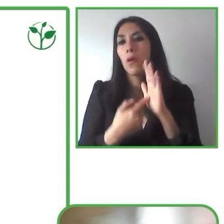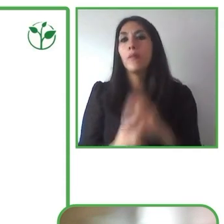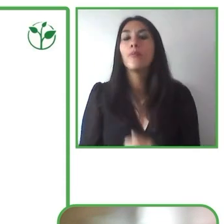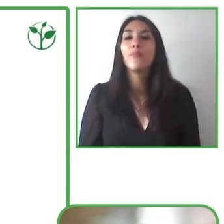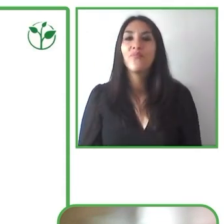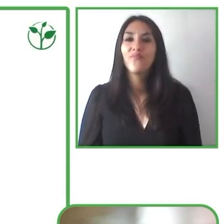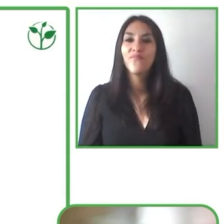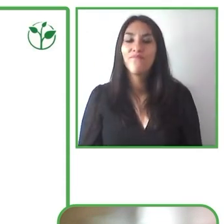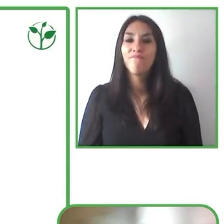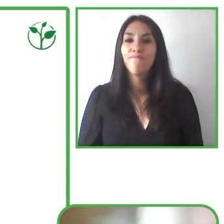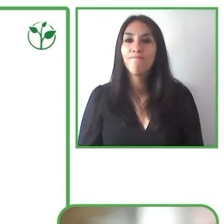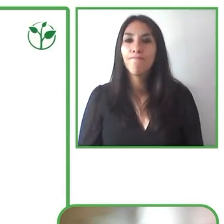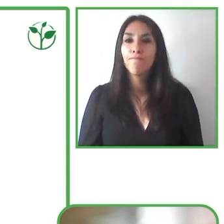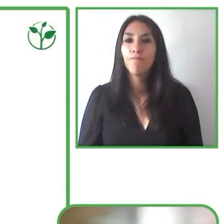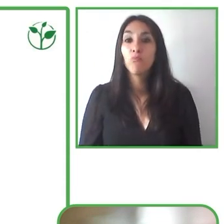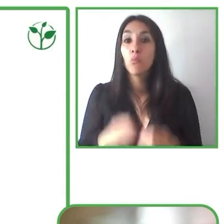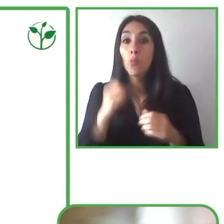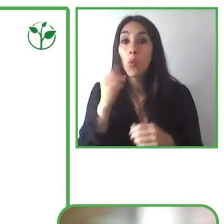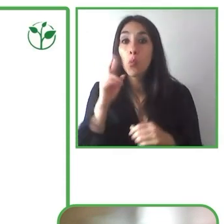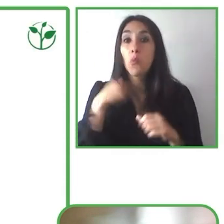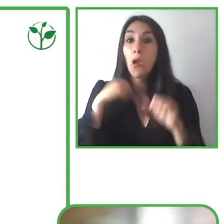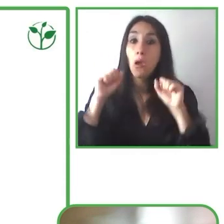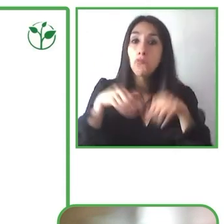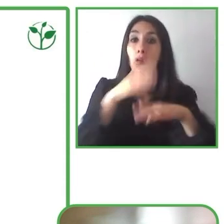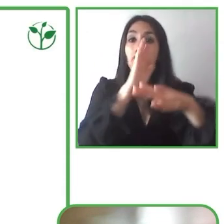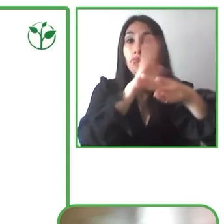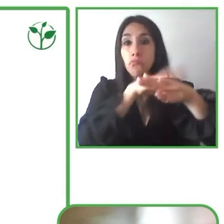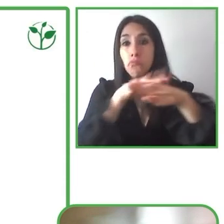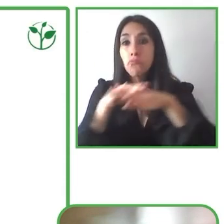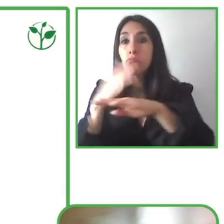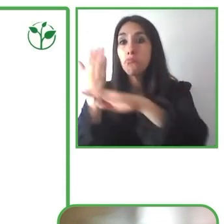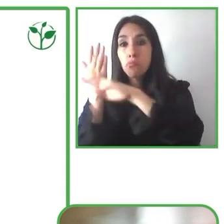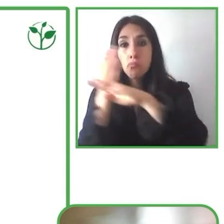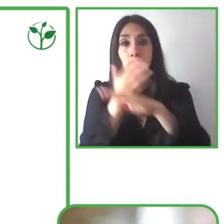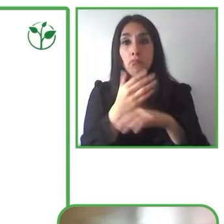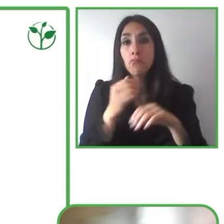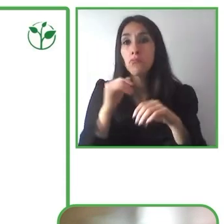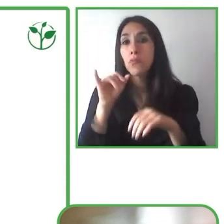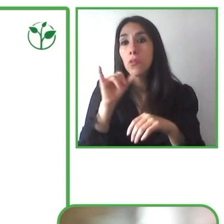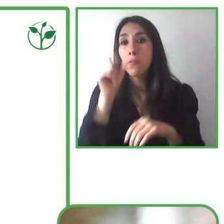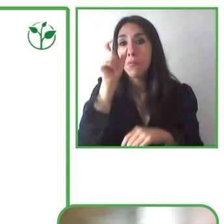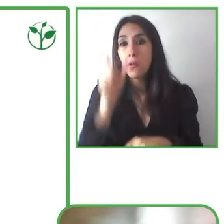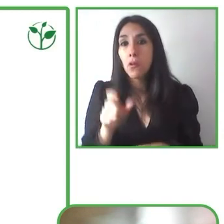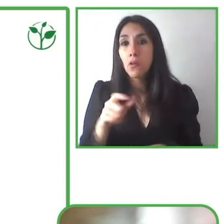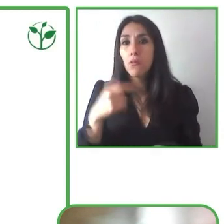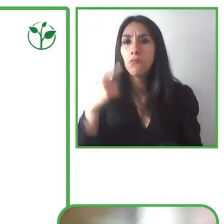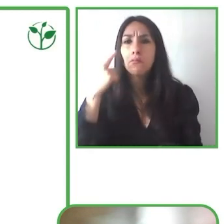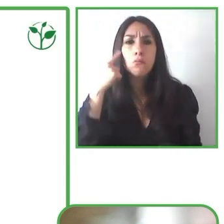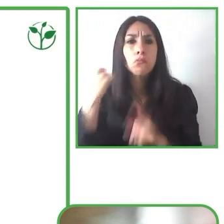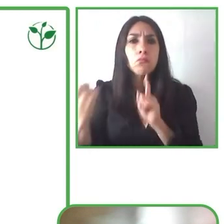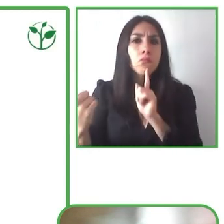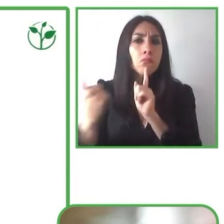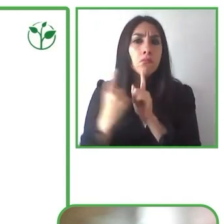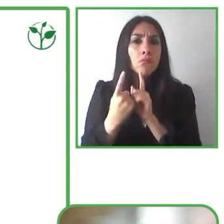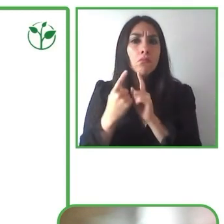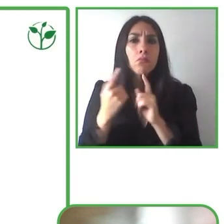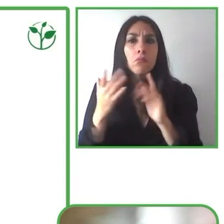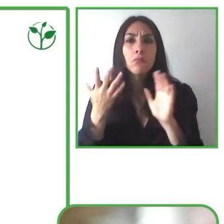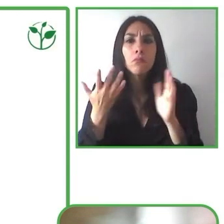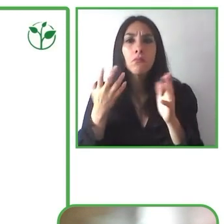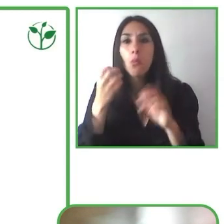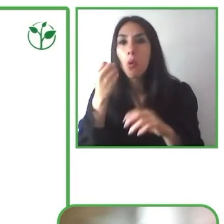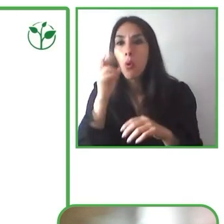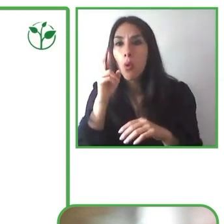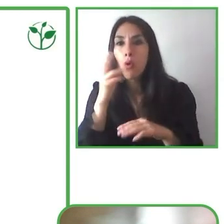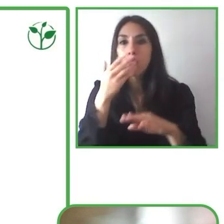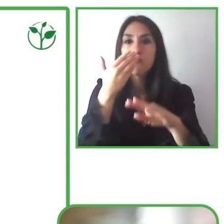que, sin que nadie se moleste, que me pongan cerca de la persona a la que está hablando o solicitar los subtítulos cuando es necesario. En la